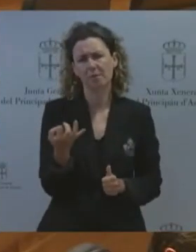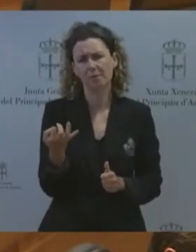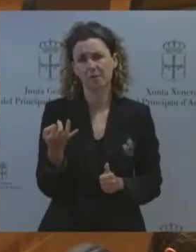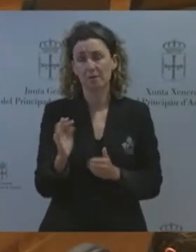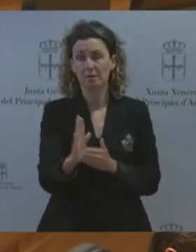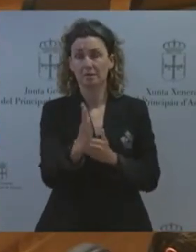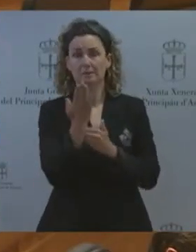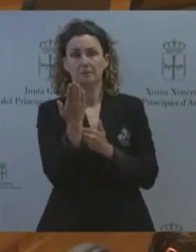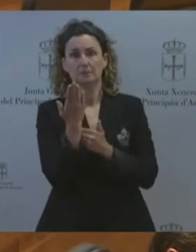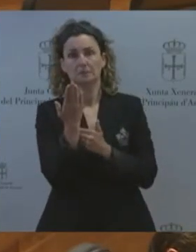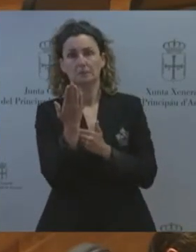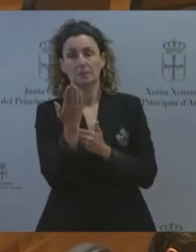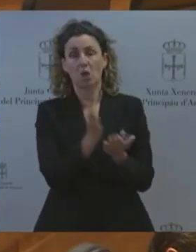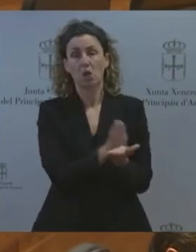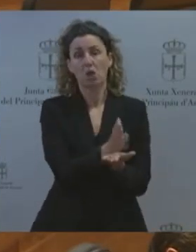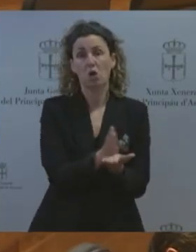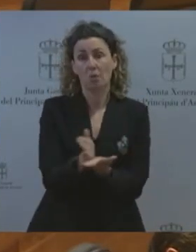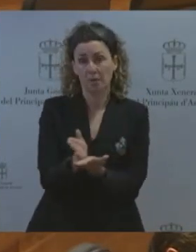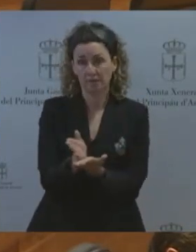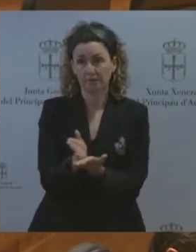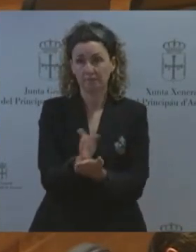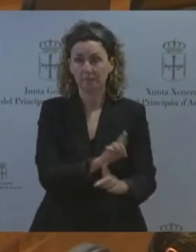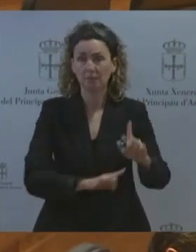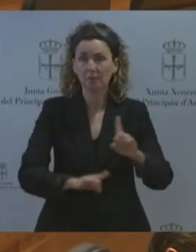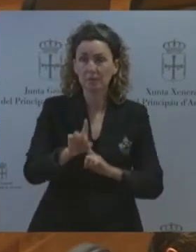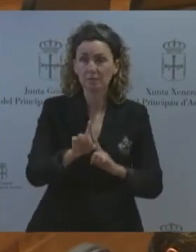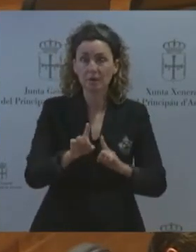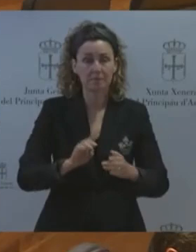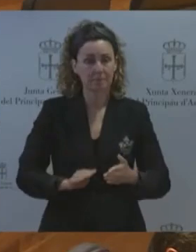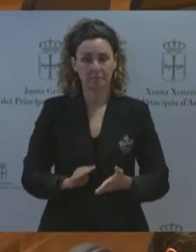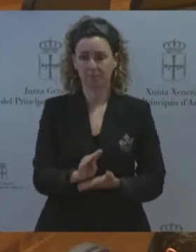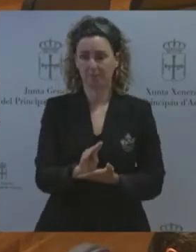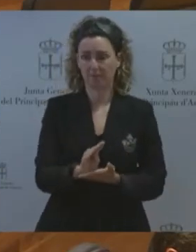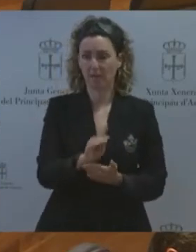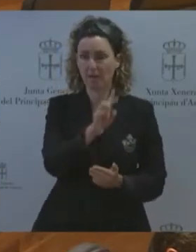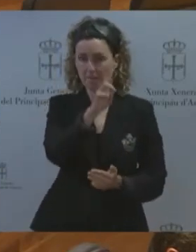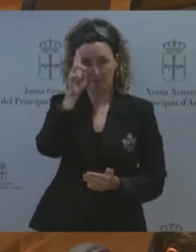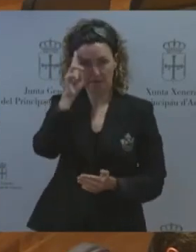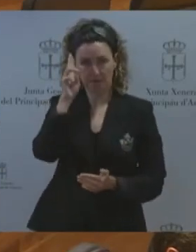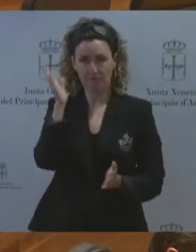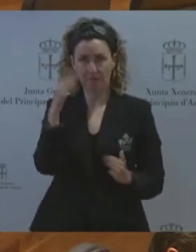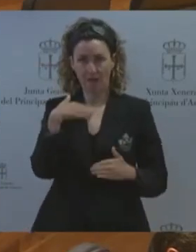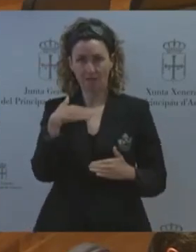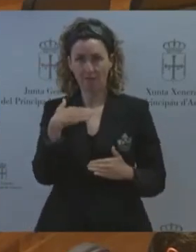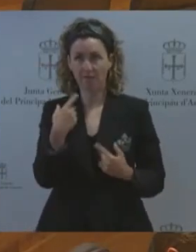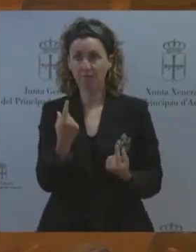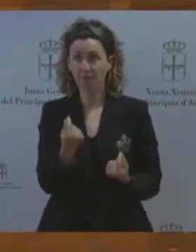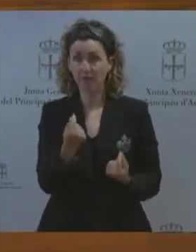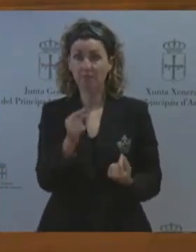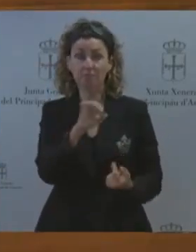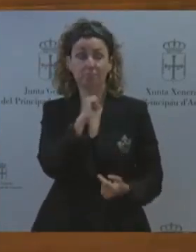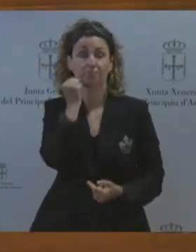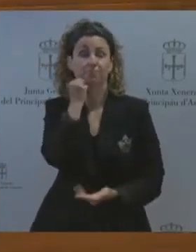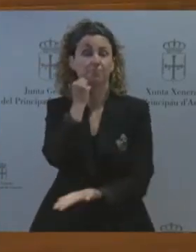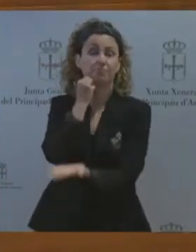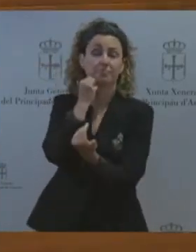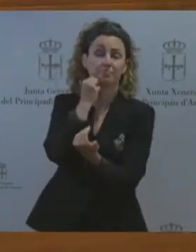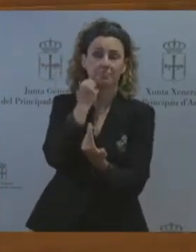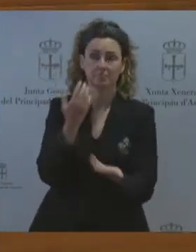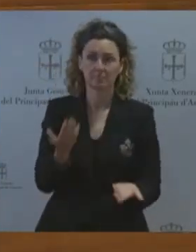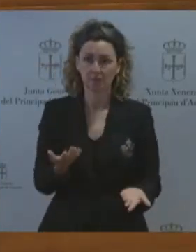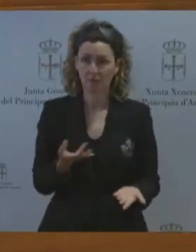la de la falta de financiación por parte del gobierno central que debería haber reclamado el dinero que nos deben y las interminables listas de espera